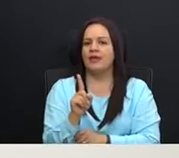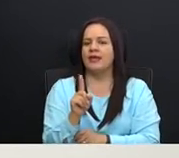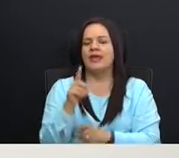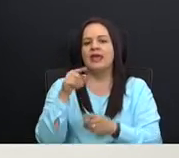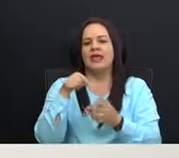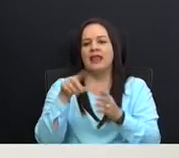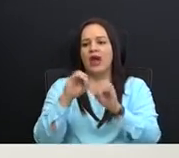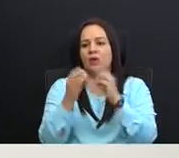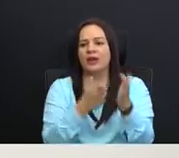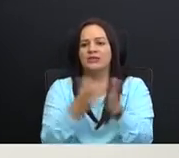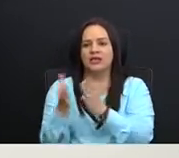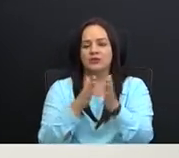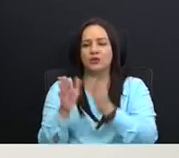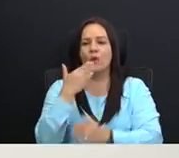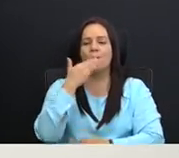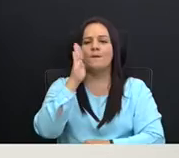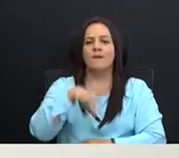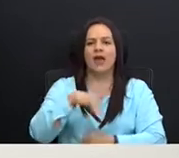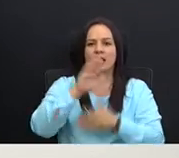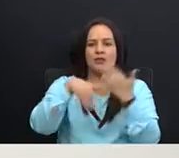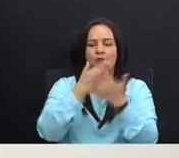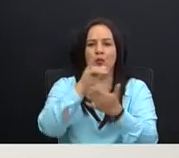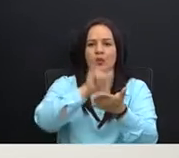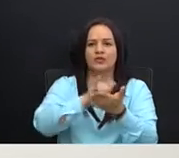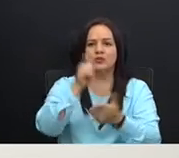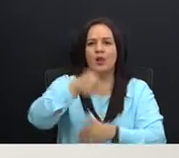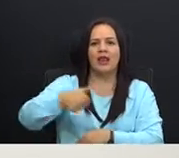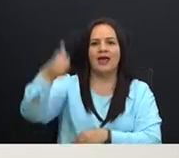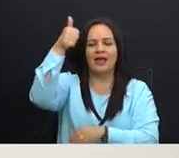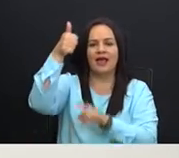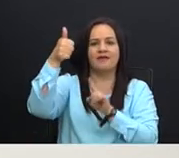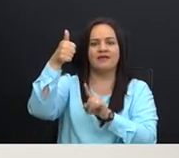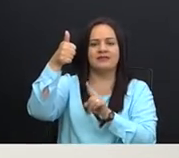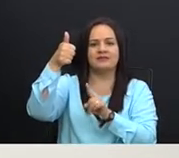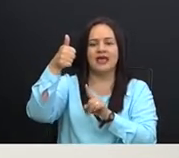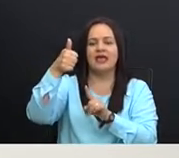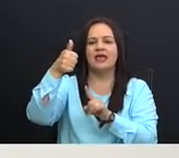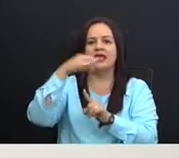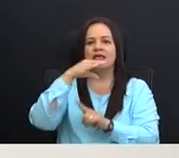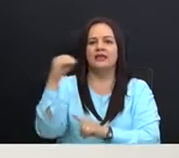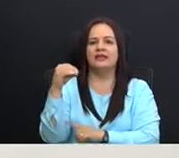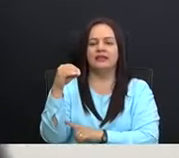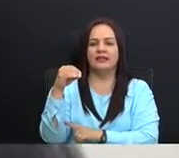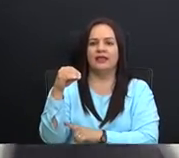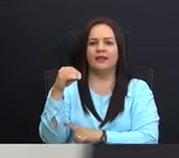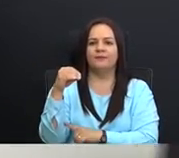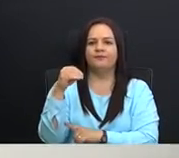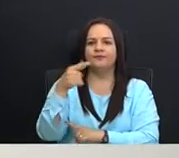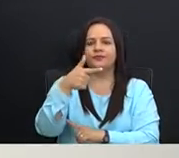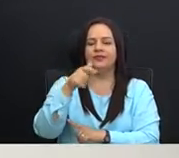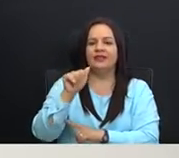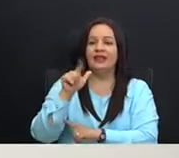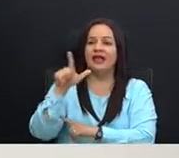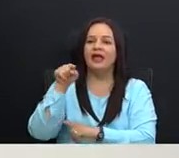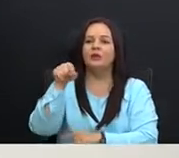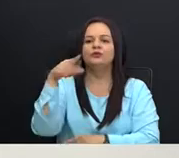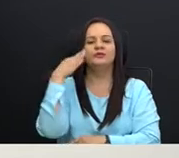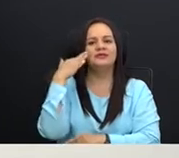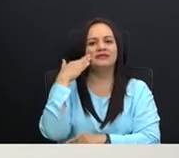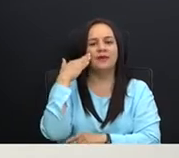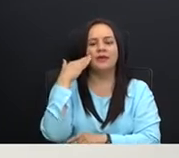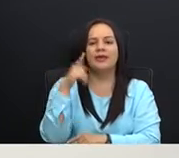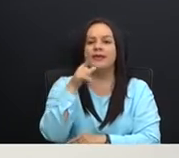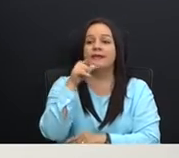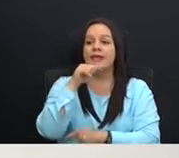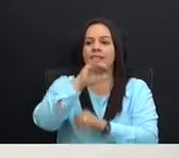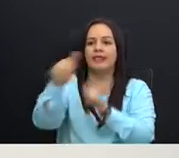esto, la cabeza de la GAL, que usted sabe que es la GAL, que es quien